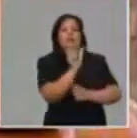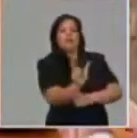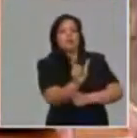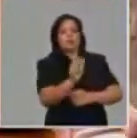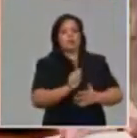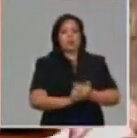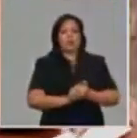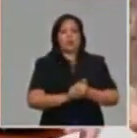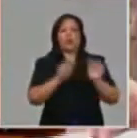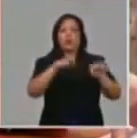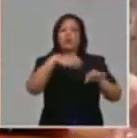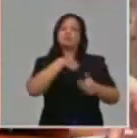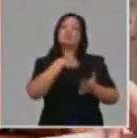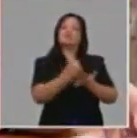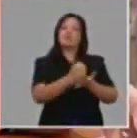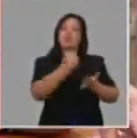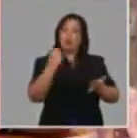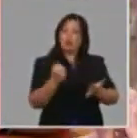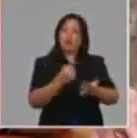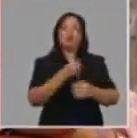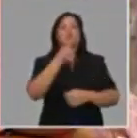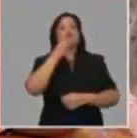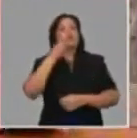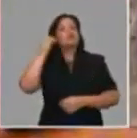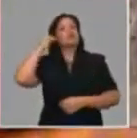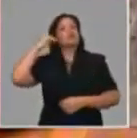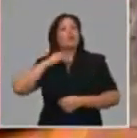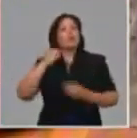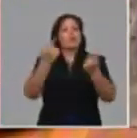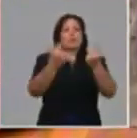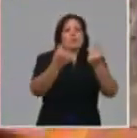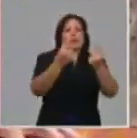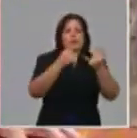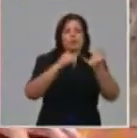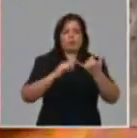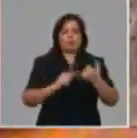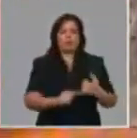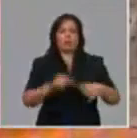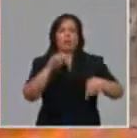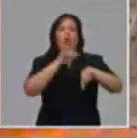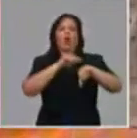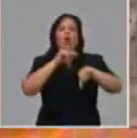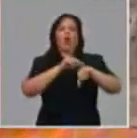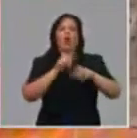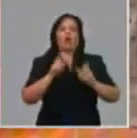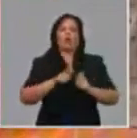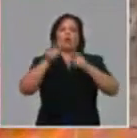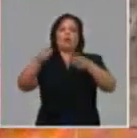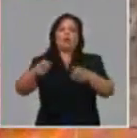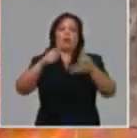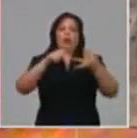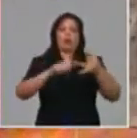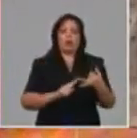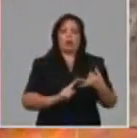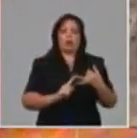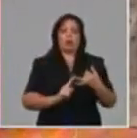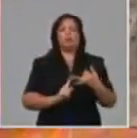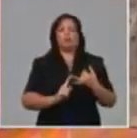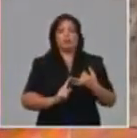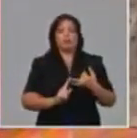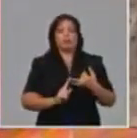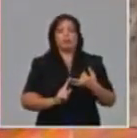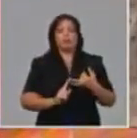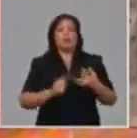en la afecta usted puede conocer el precio usted puede saber el horario de edad sino que limita que las personas estén fuera del local